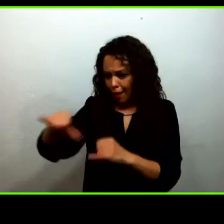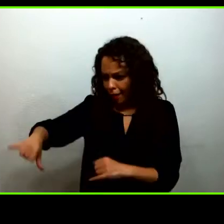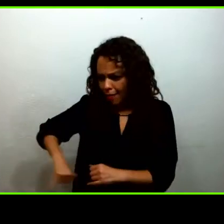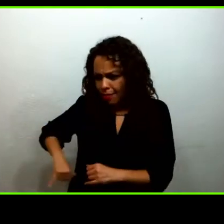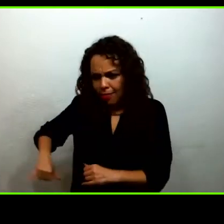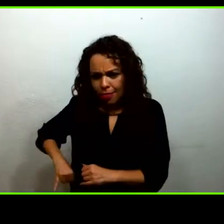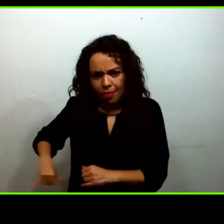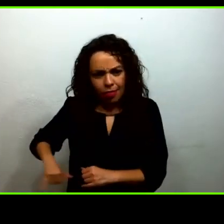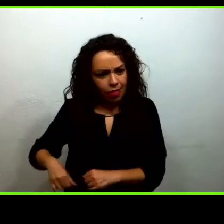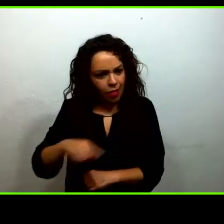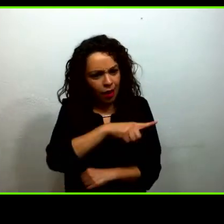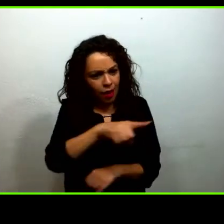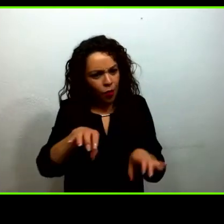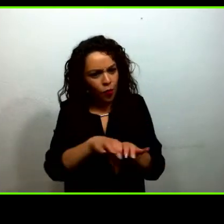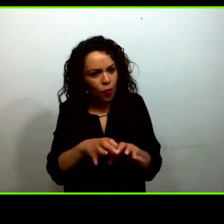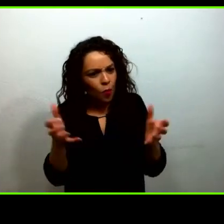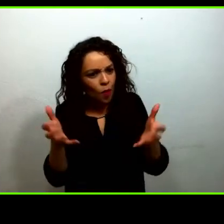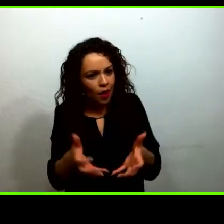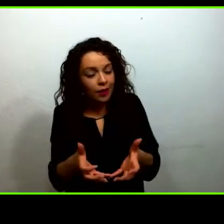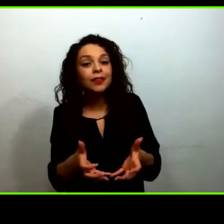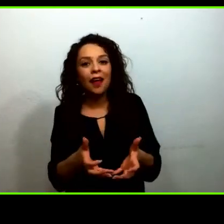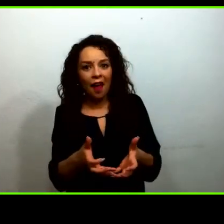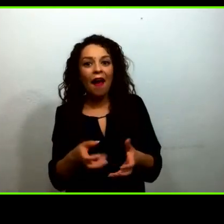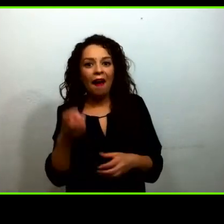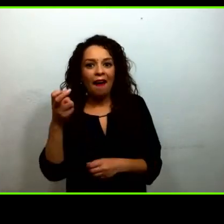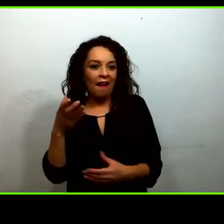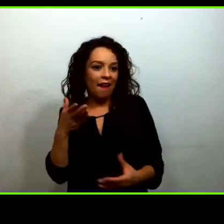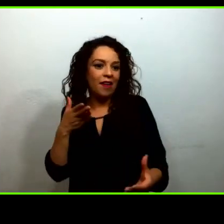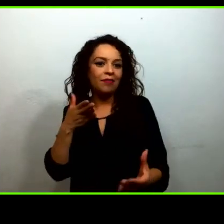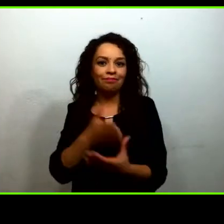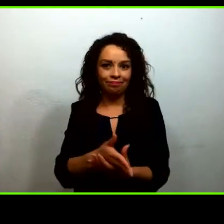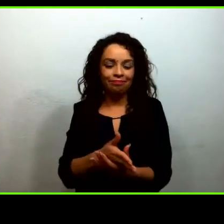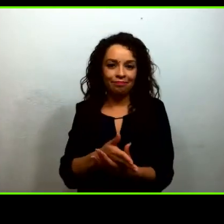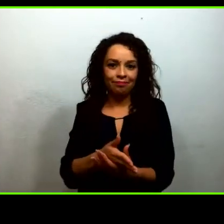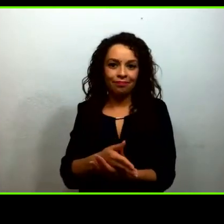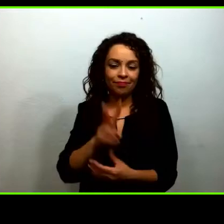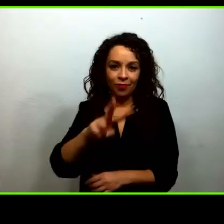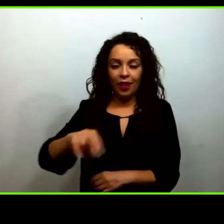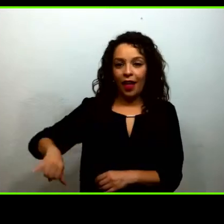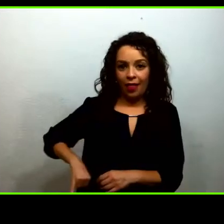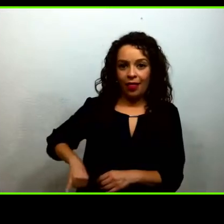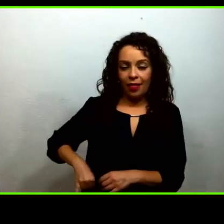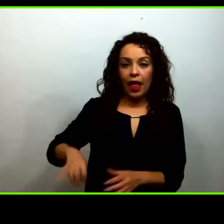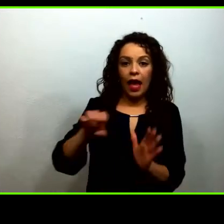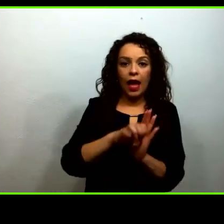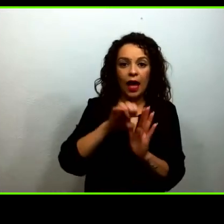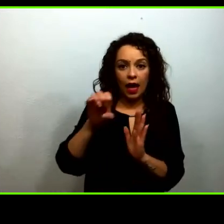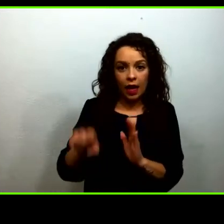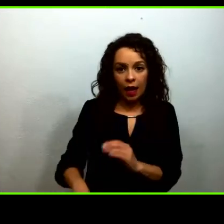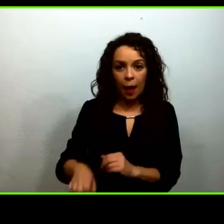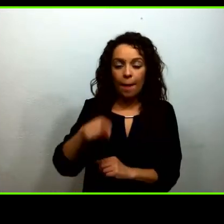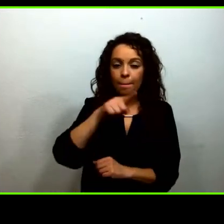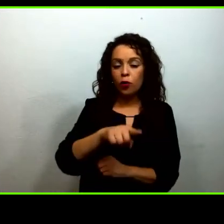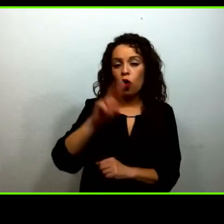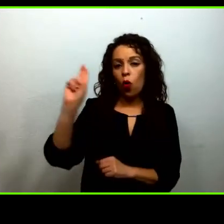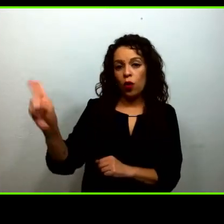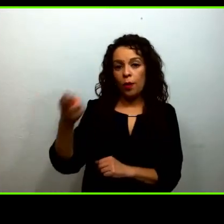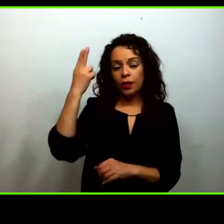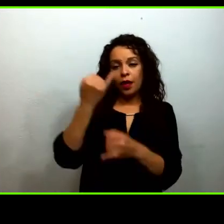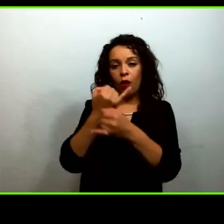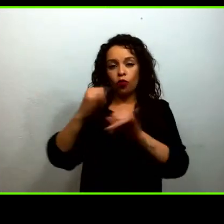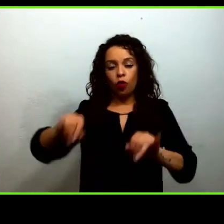trabajo que se está realizando. Por ejemplo, la Escuela de Pesca de la Universidad Autónoma de Nayarit se ha planteado